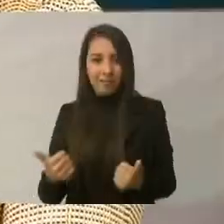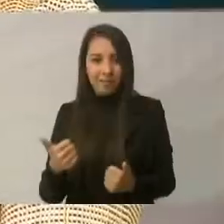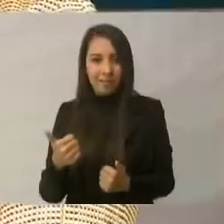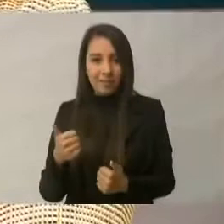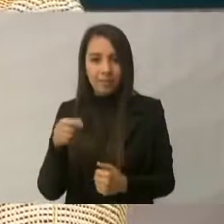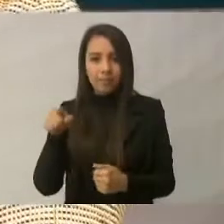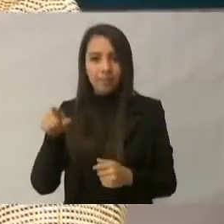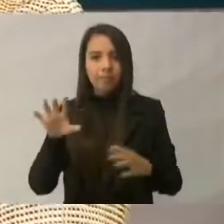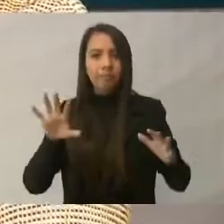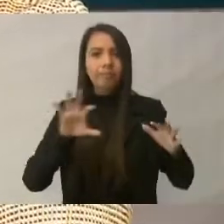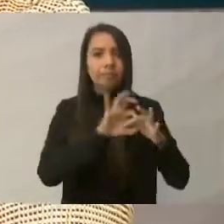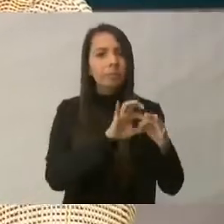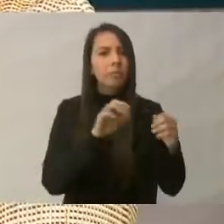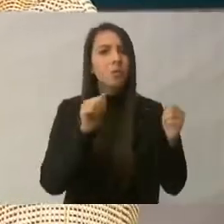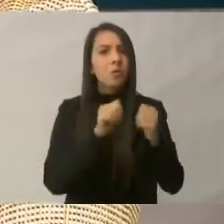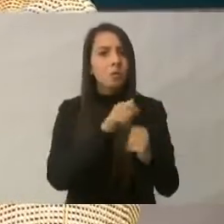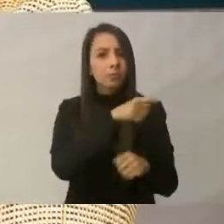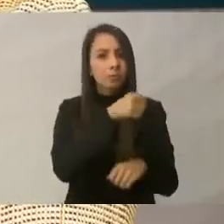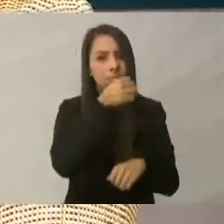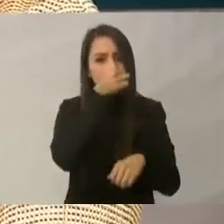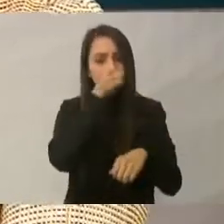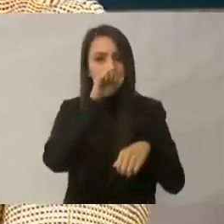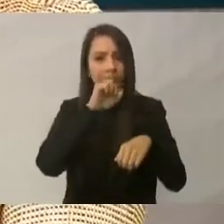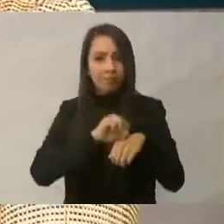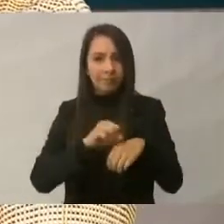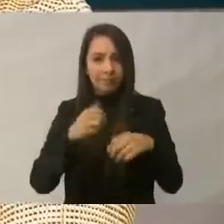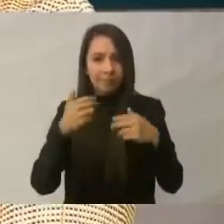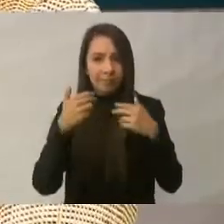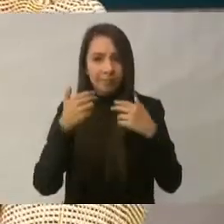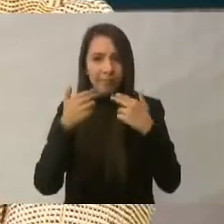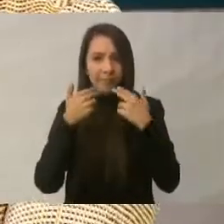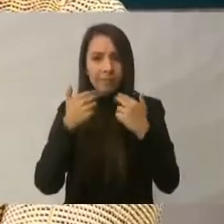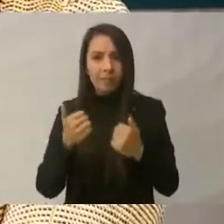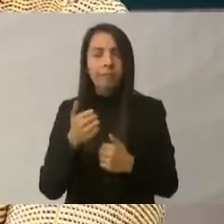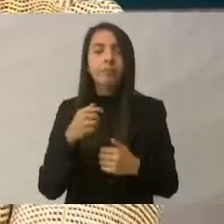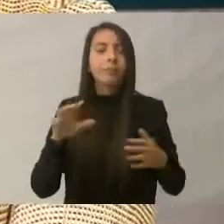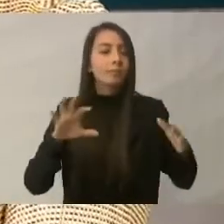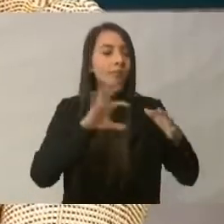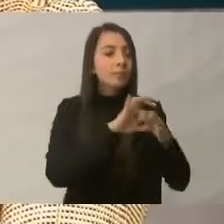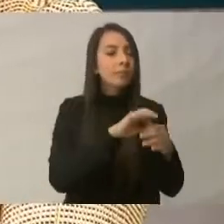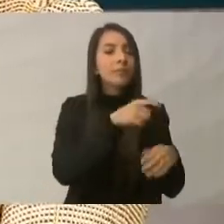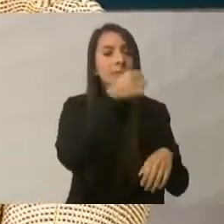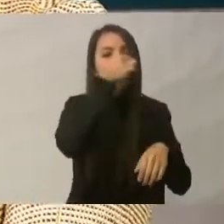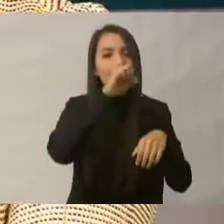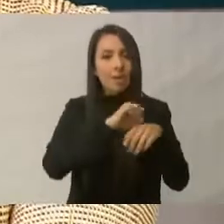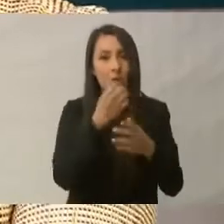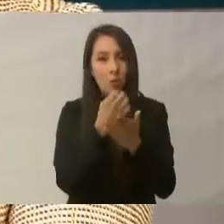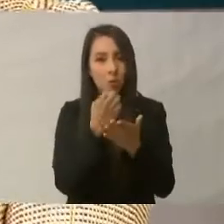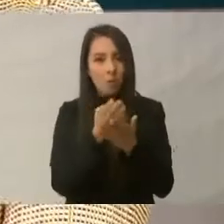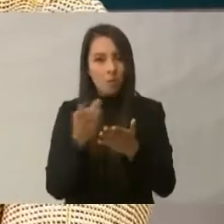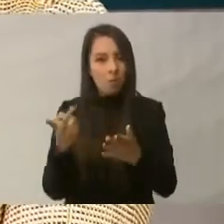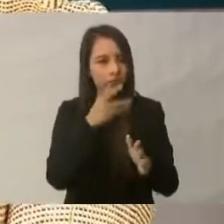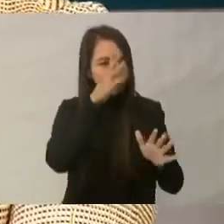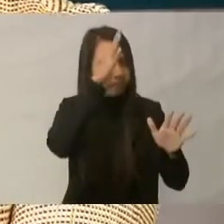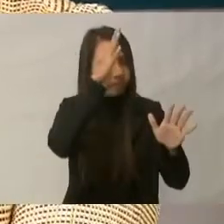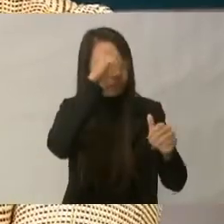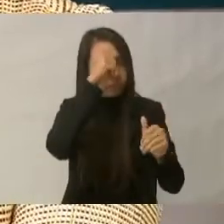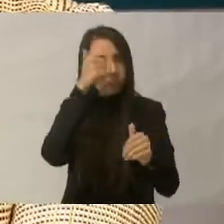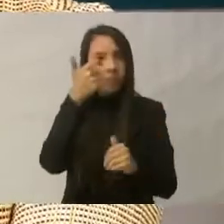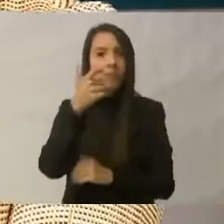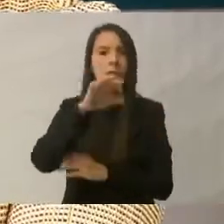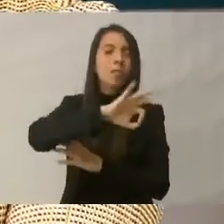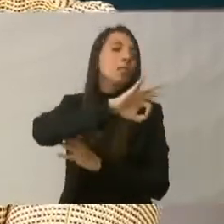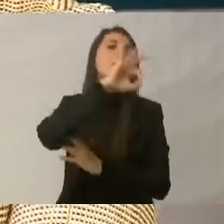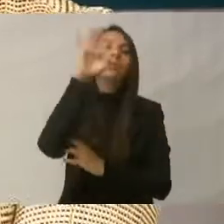en coordinación con la Secretaría de Hacienda, con la Secretaría de Economía, ha otorgado un descuento en las tasas del Impuesto